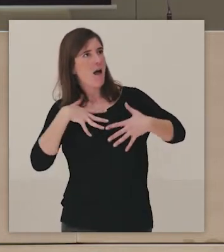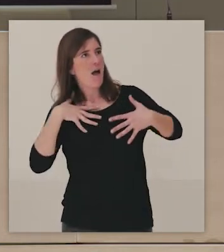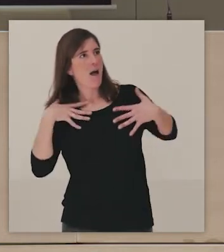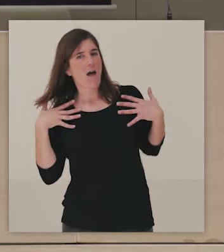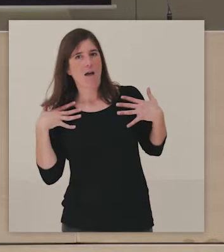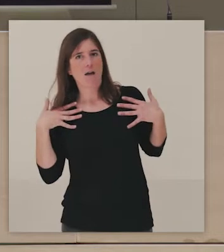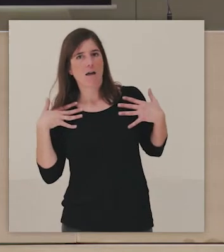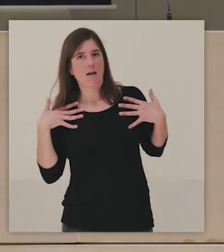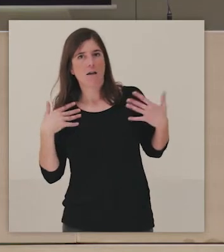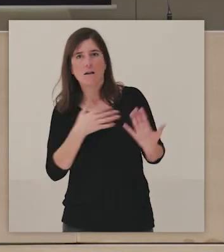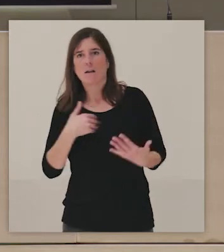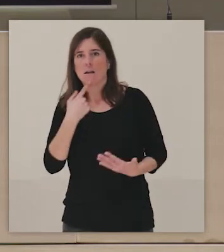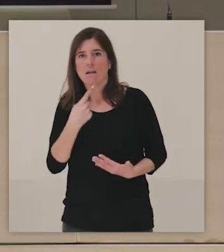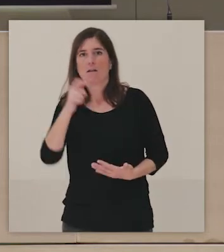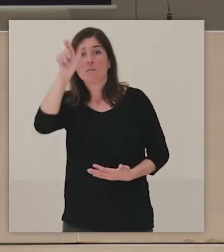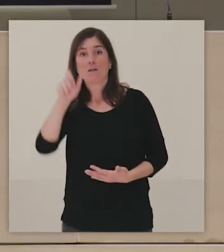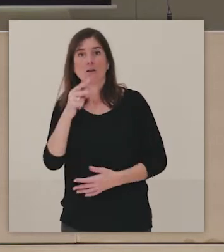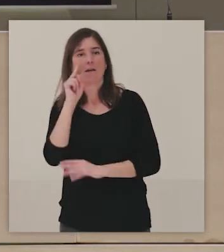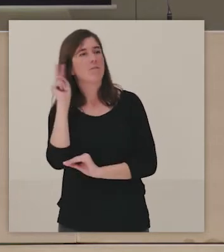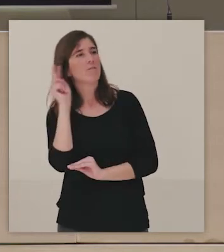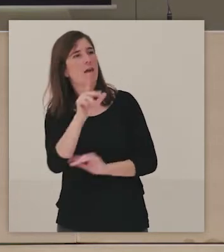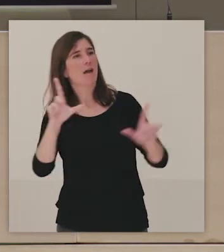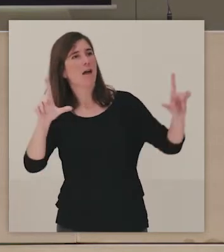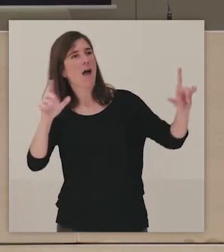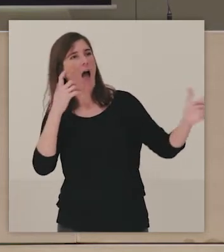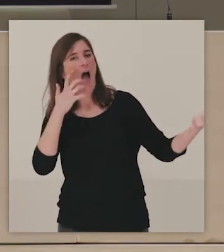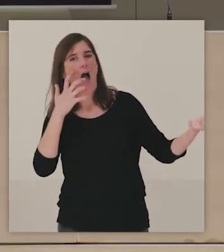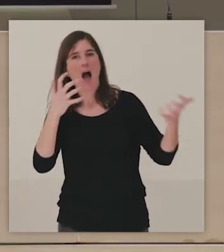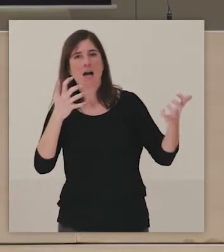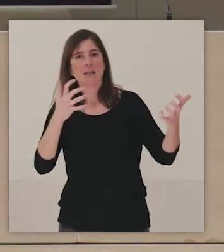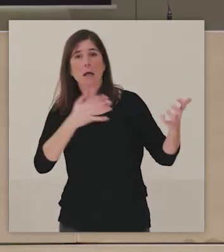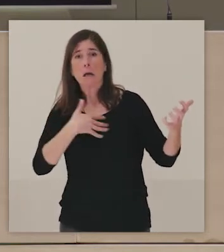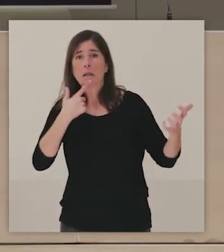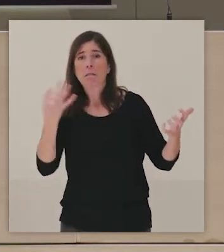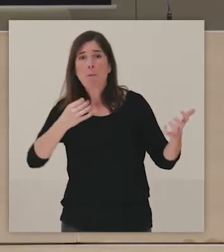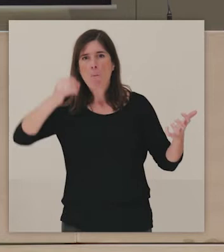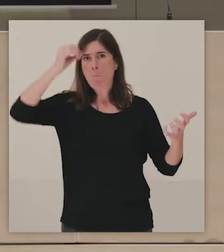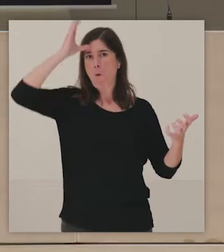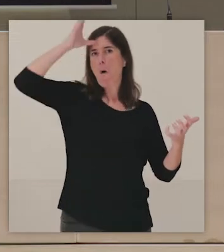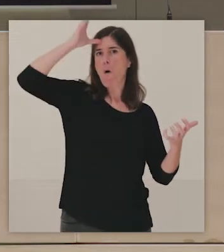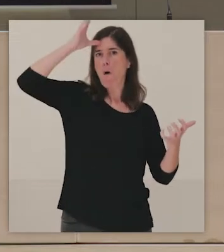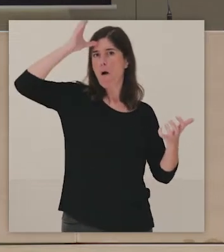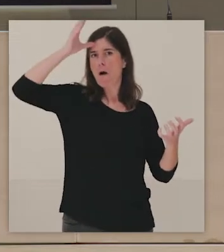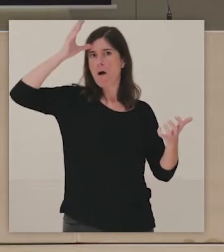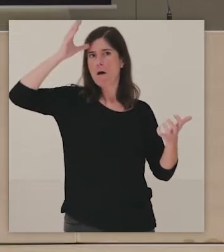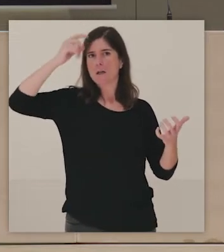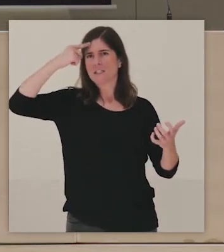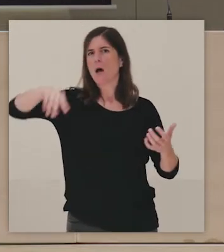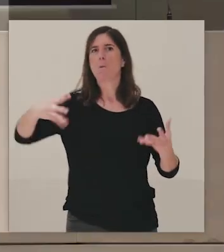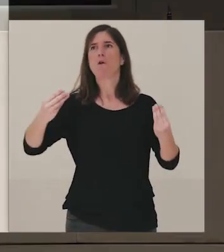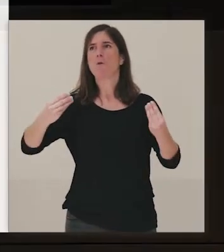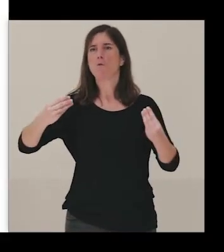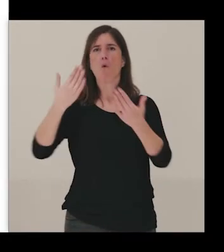partir de unos conocimientos académicos determinados. Creo que eso también me parece que es muy importante.